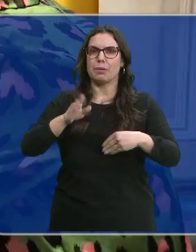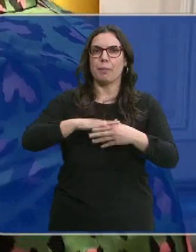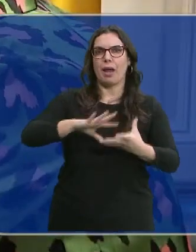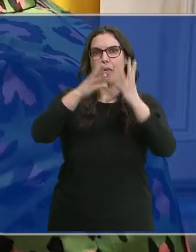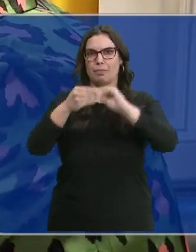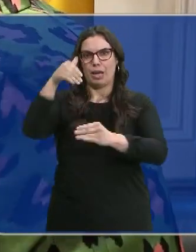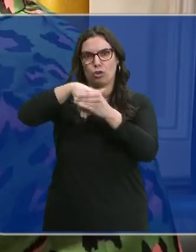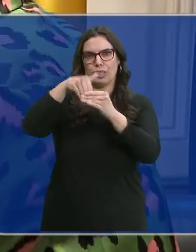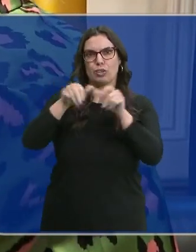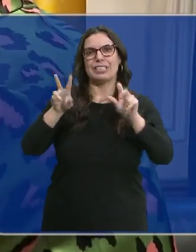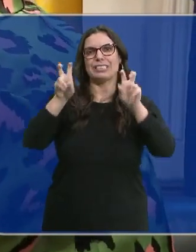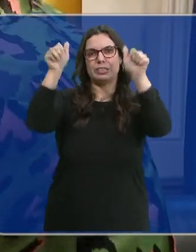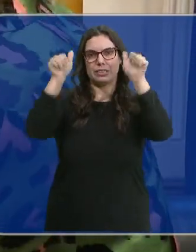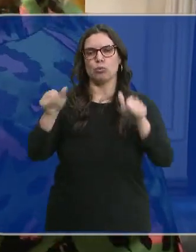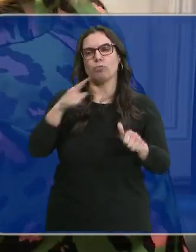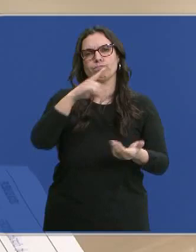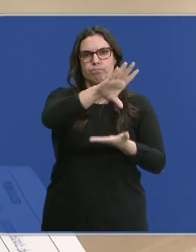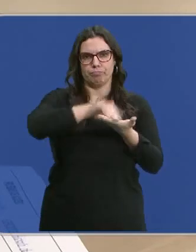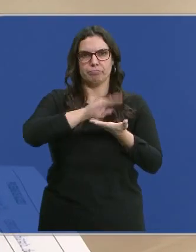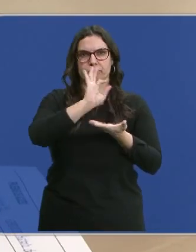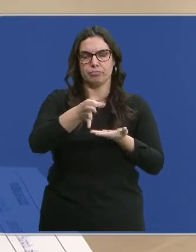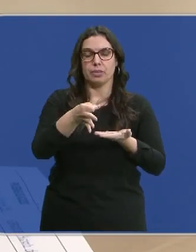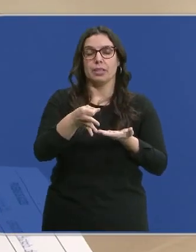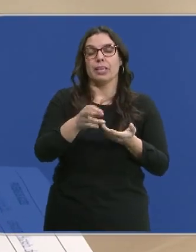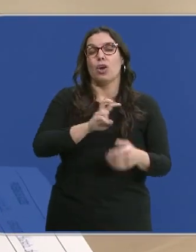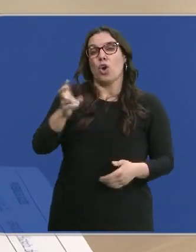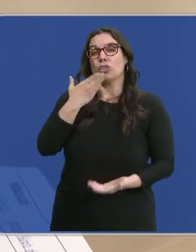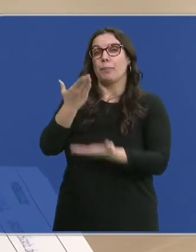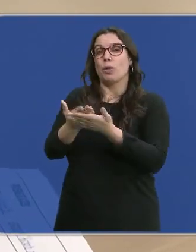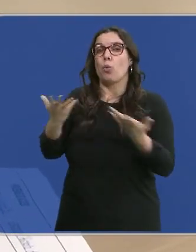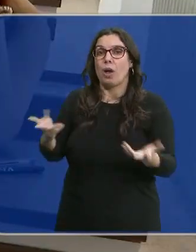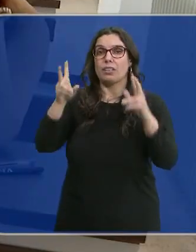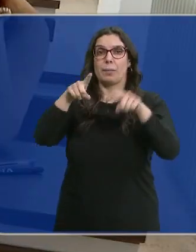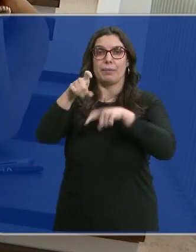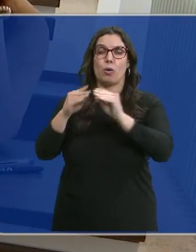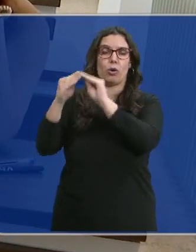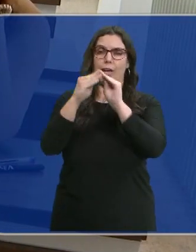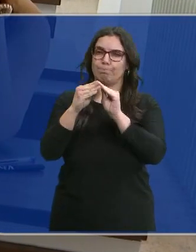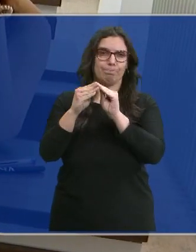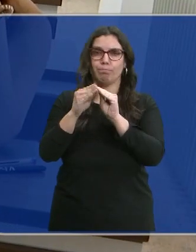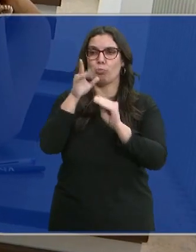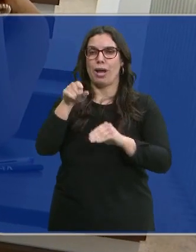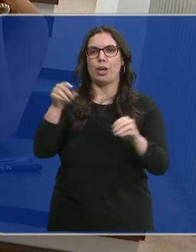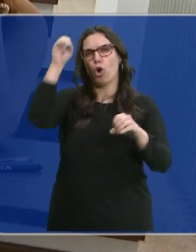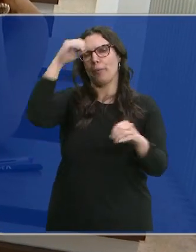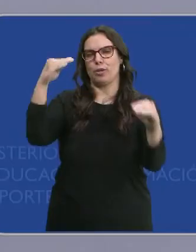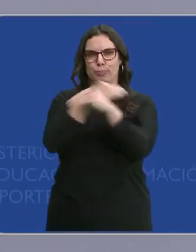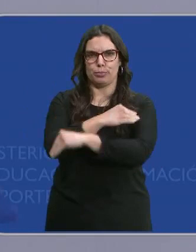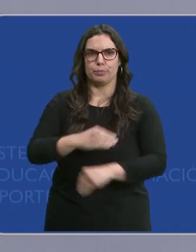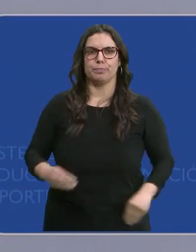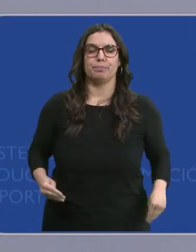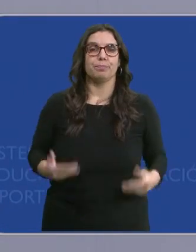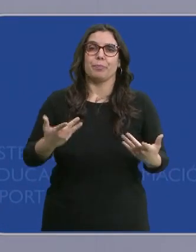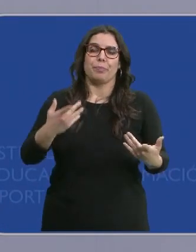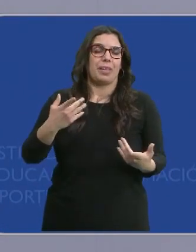titulaciones. Petición que la ministra ha aceptado. Menos suerte ha tenido con otra, la de la VAO única, porque aquí Junta y Gobierno mantienen...